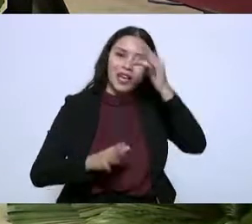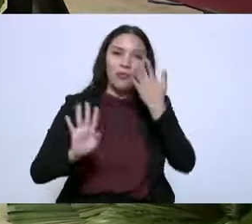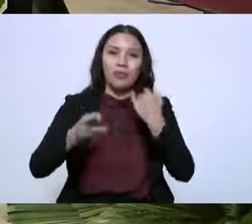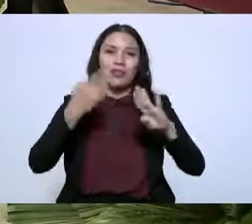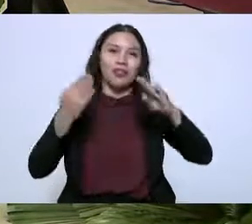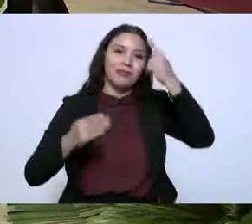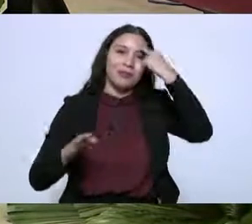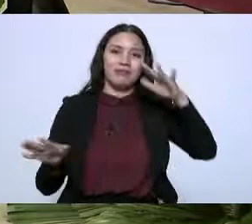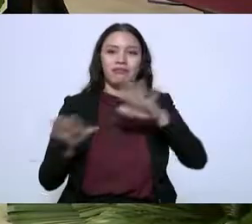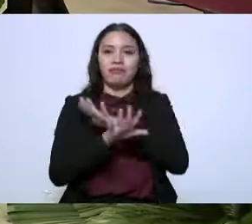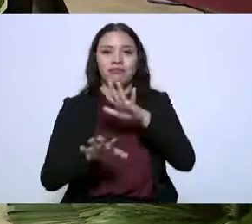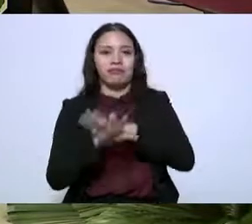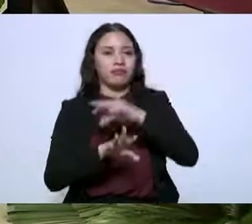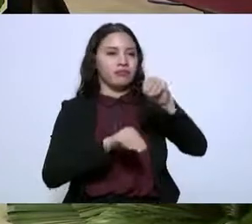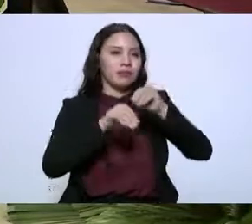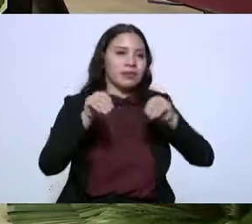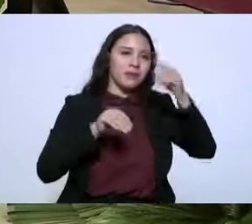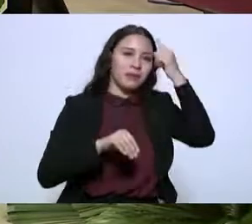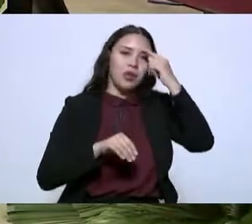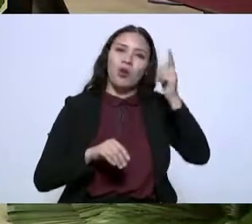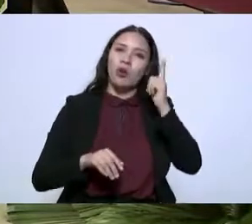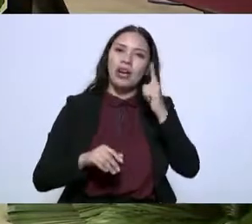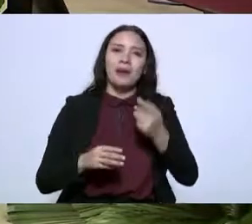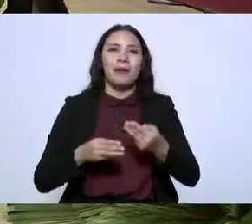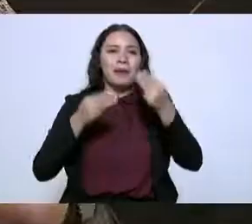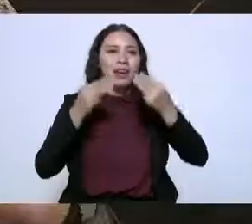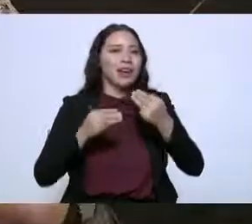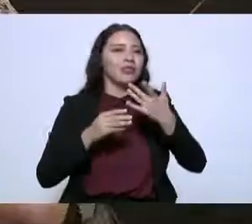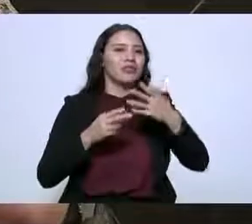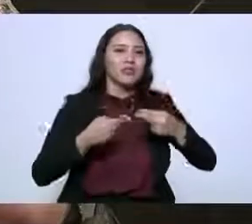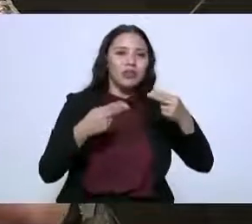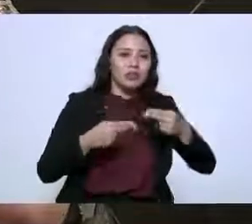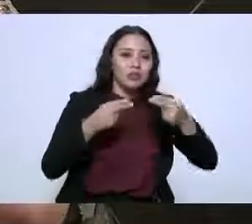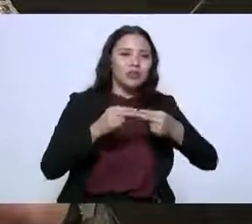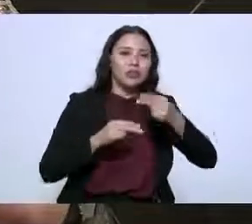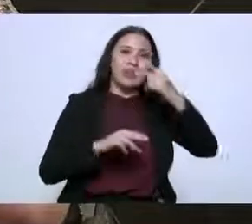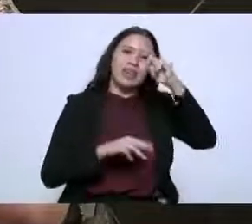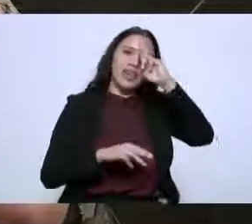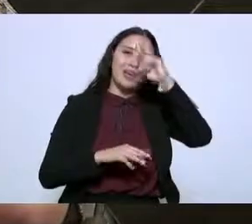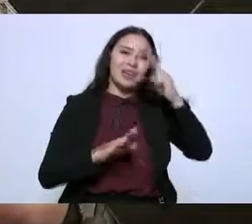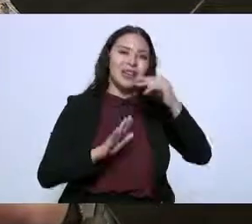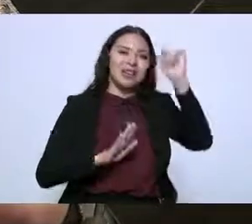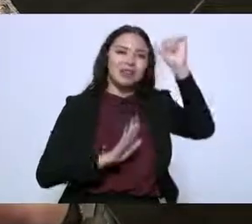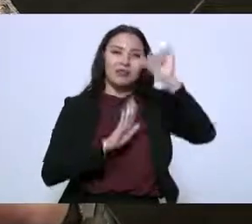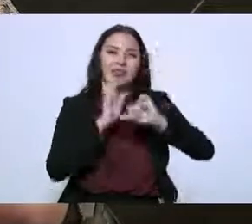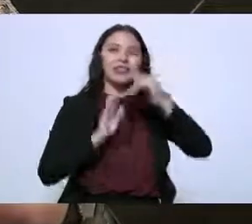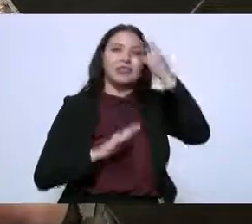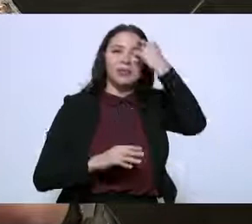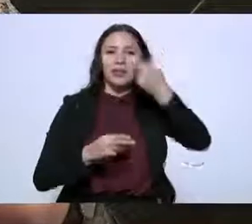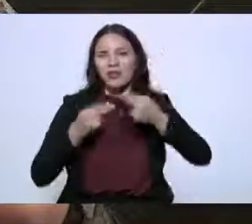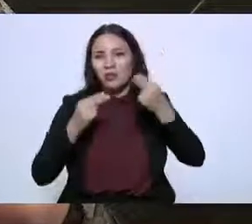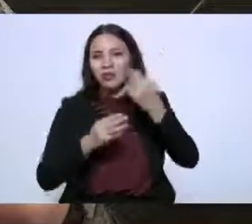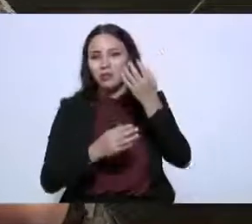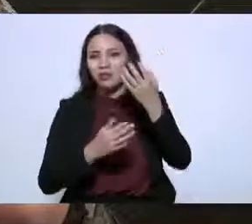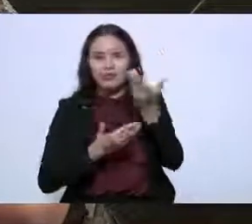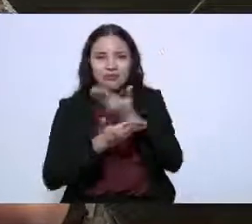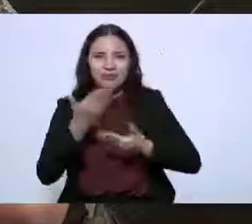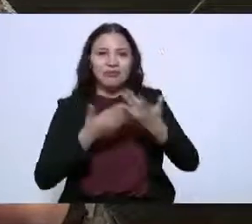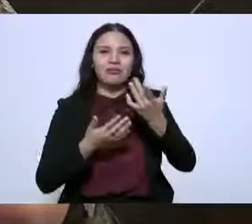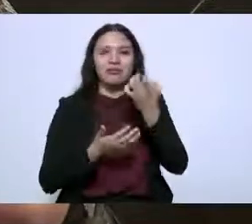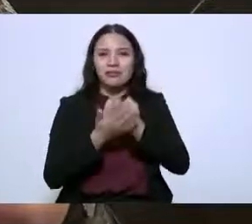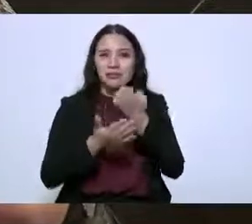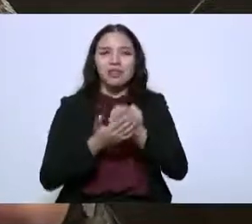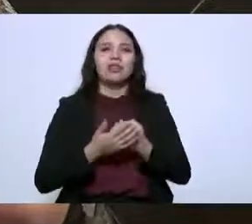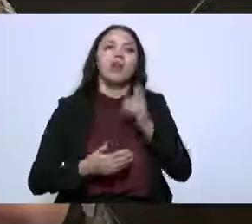relocalización y el fortalecimiento de los mercados regionales, también es muy importante tener la inversión directa que también en este